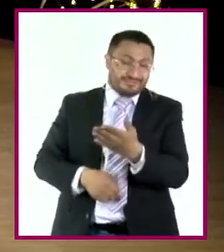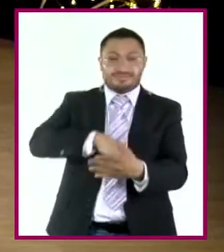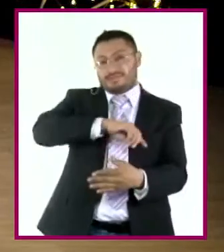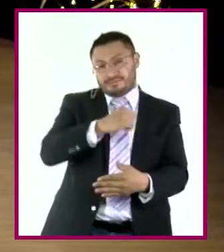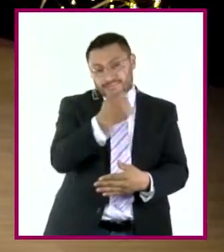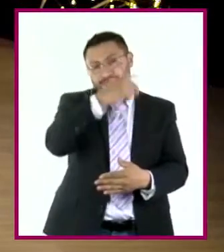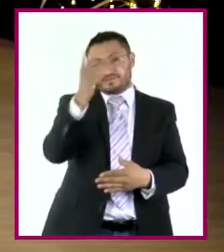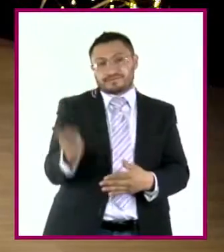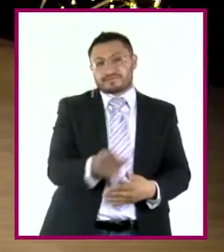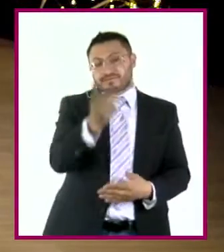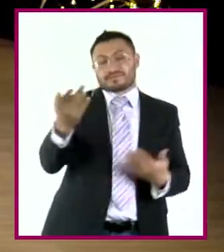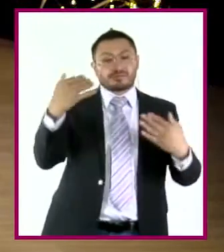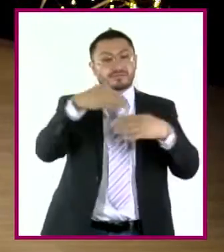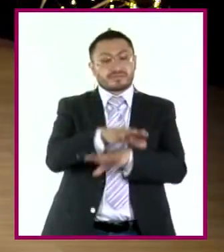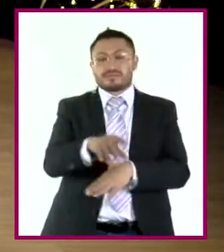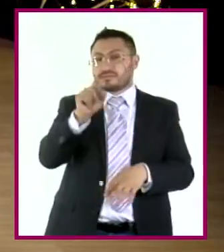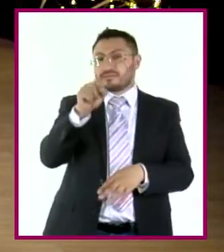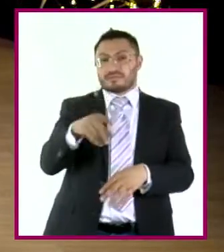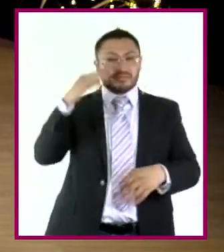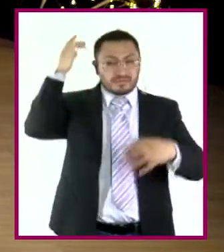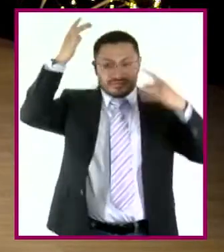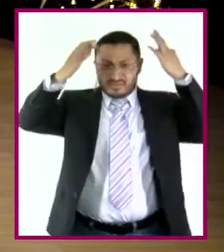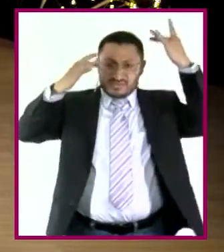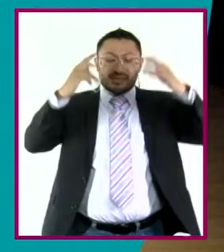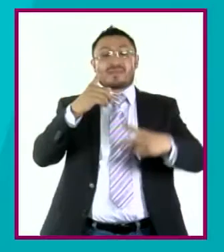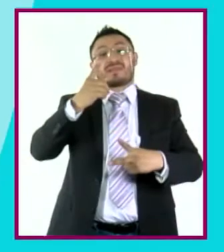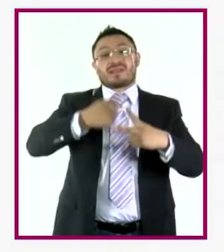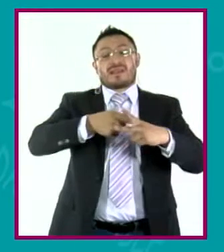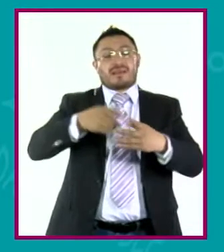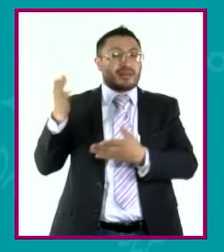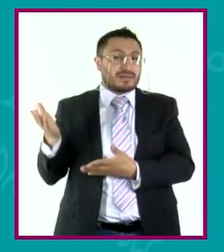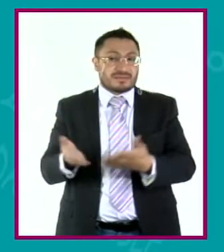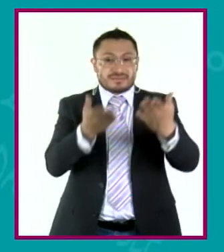preguntas sobre la creatividad matemática, vamos con nuestro invitado de hoy.